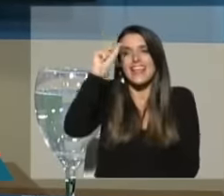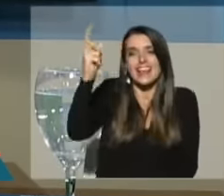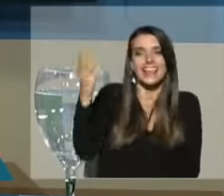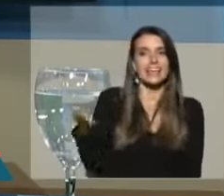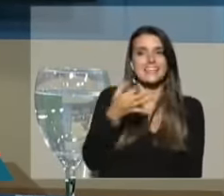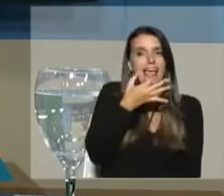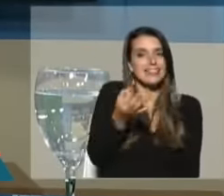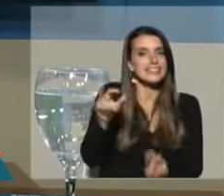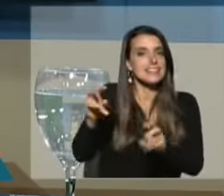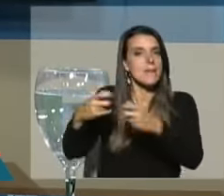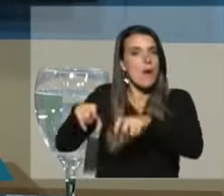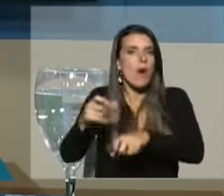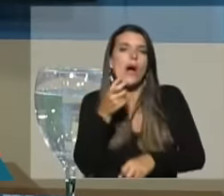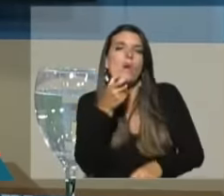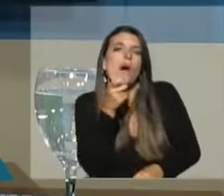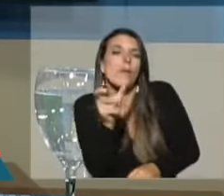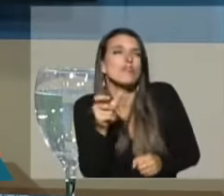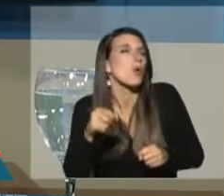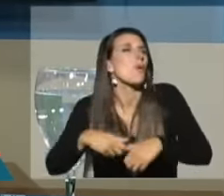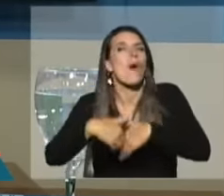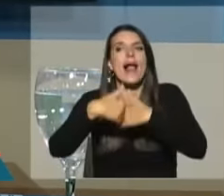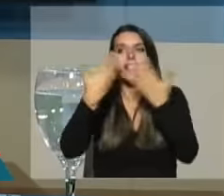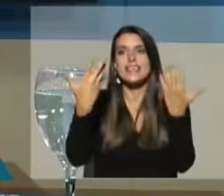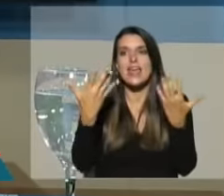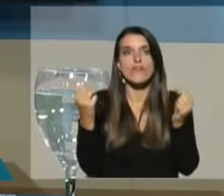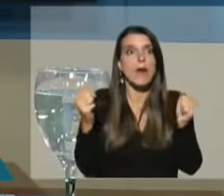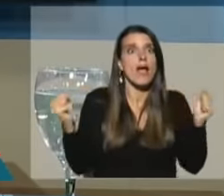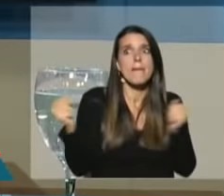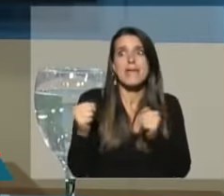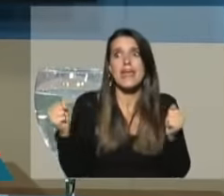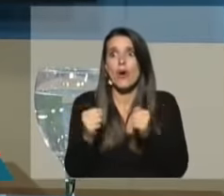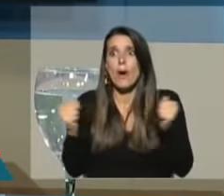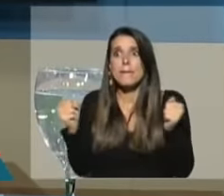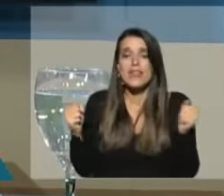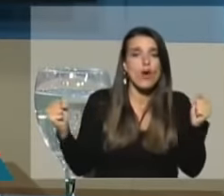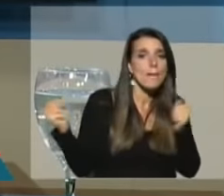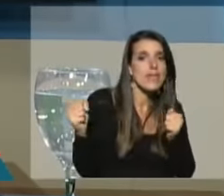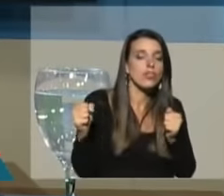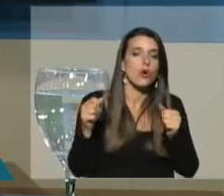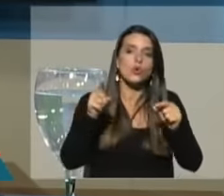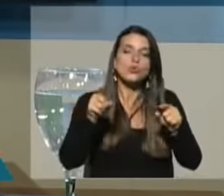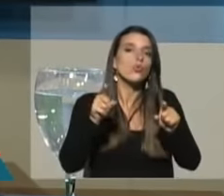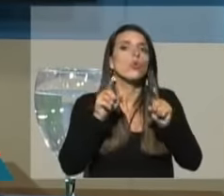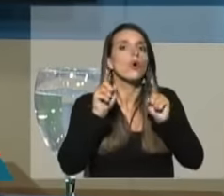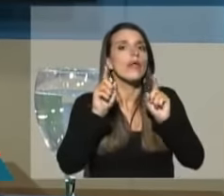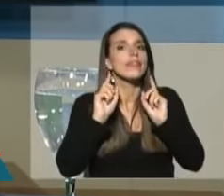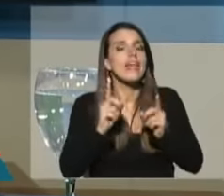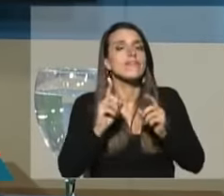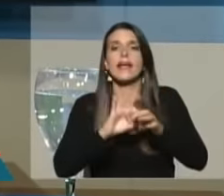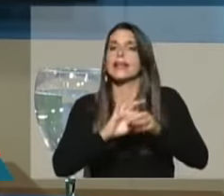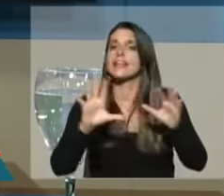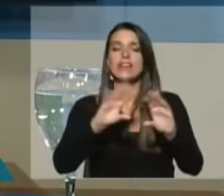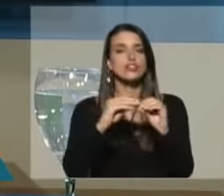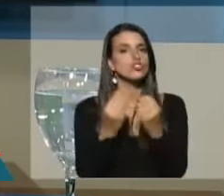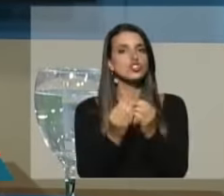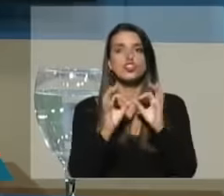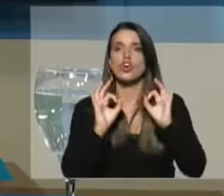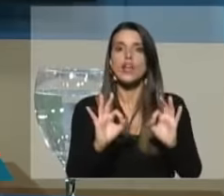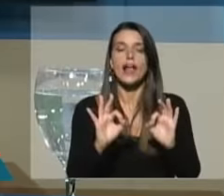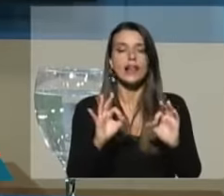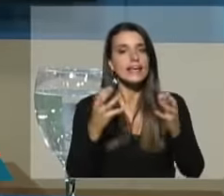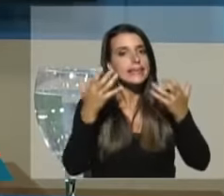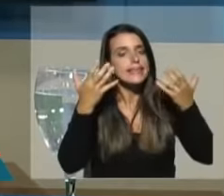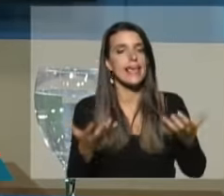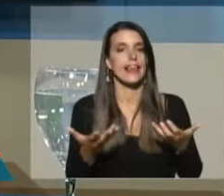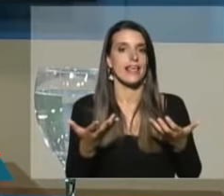tipo de argumento para generar terrorismo por el cual usted no sea plenamente libre ¿qué es lo que estamos